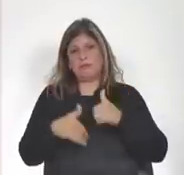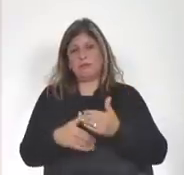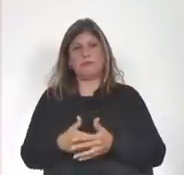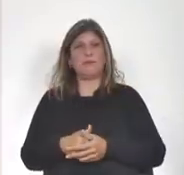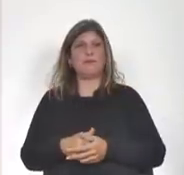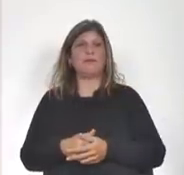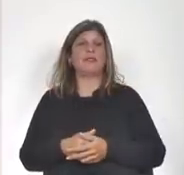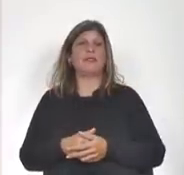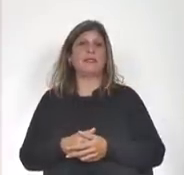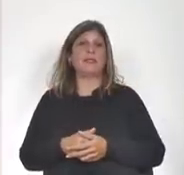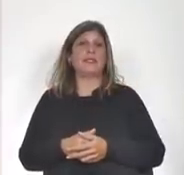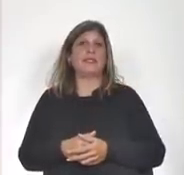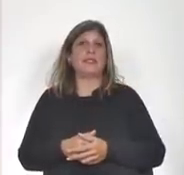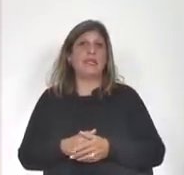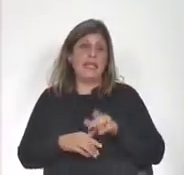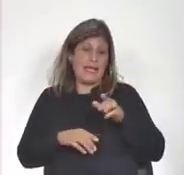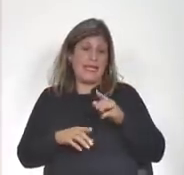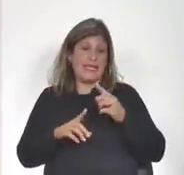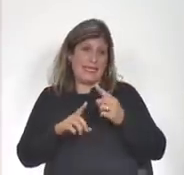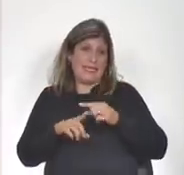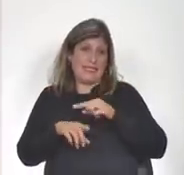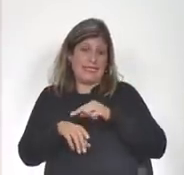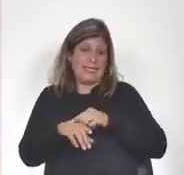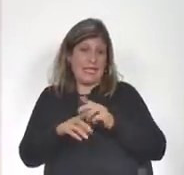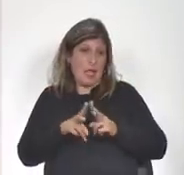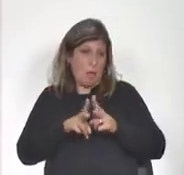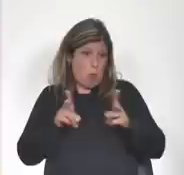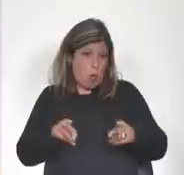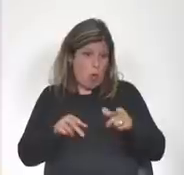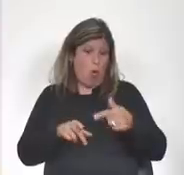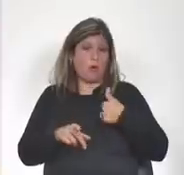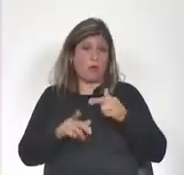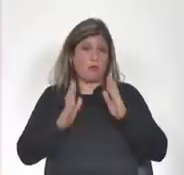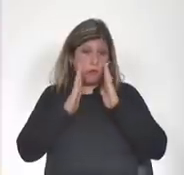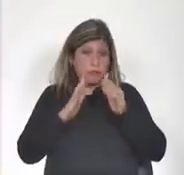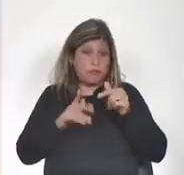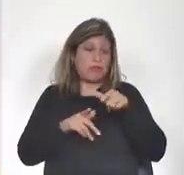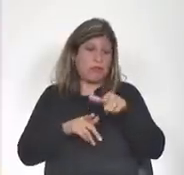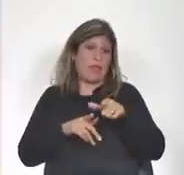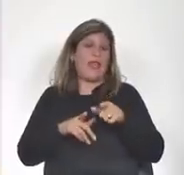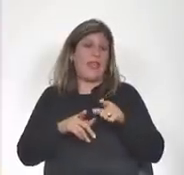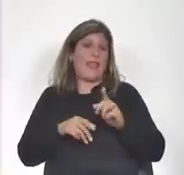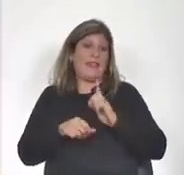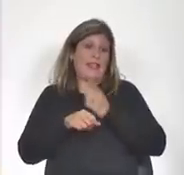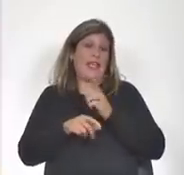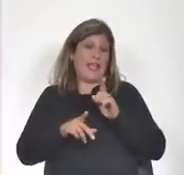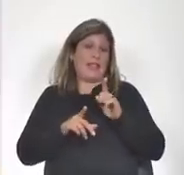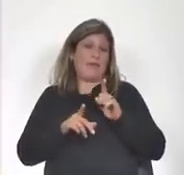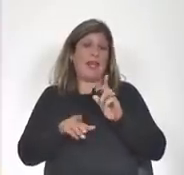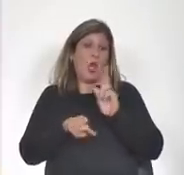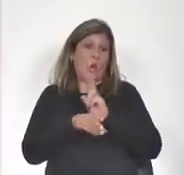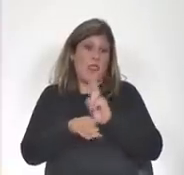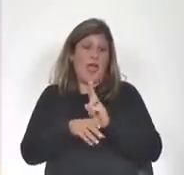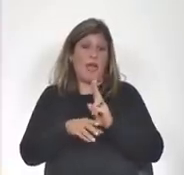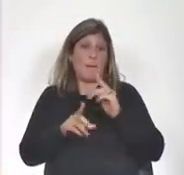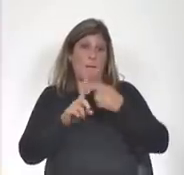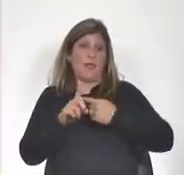durante ese tiempo nos dedicamos sobre todo a insistir en las necesidades de tomar medidas de política pública para blindar abril